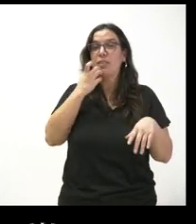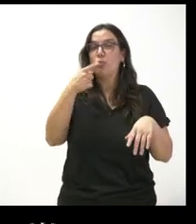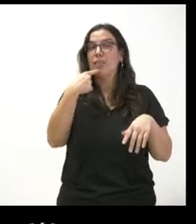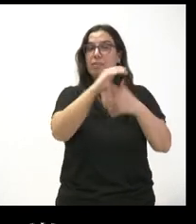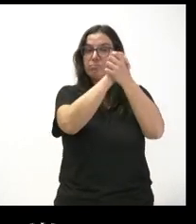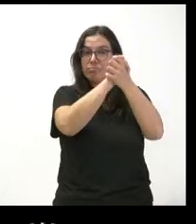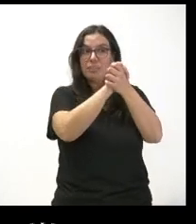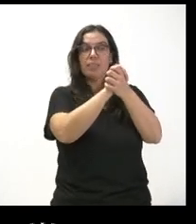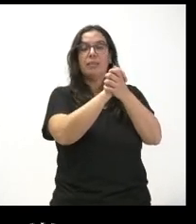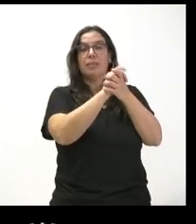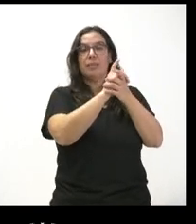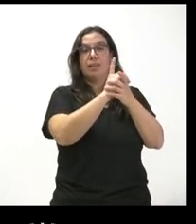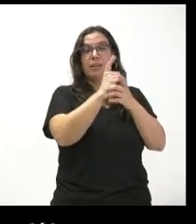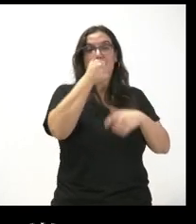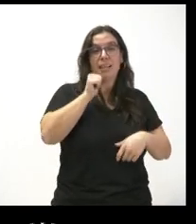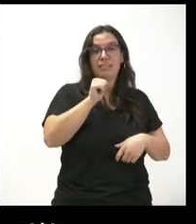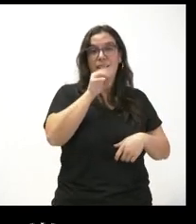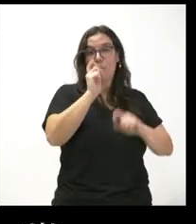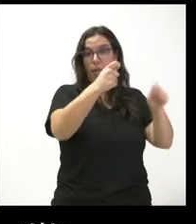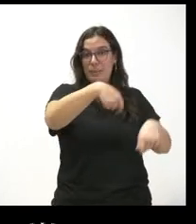a la presidenta del gobierno gracias